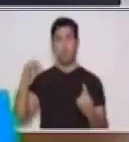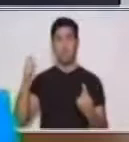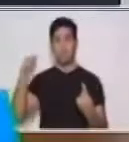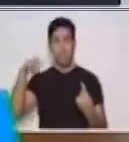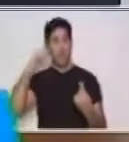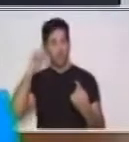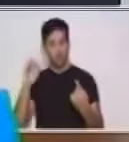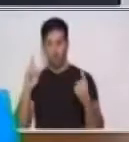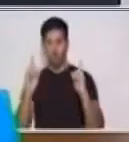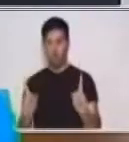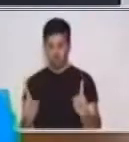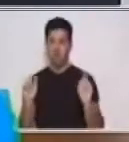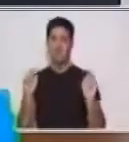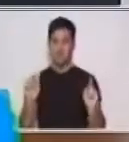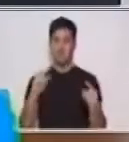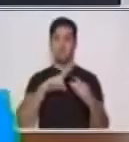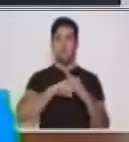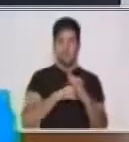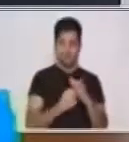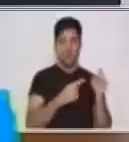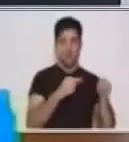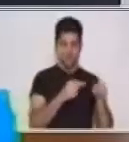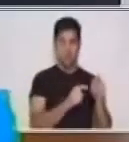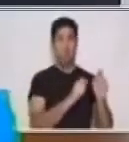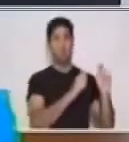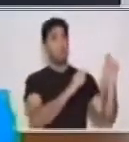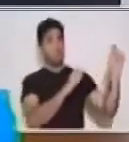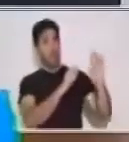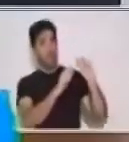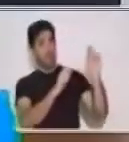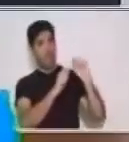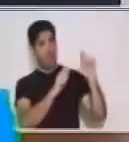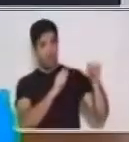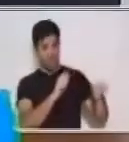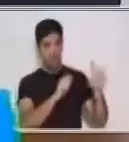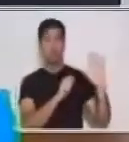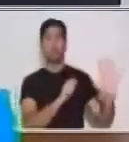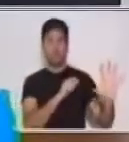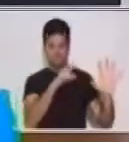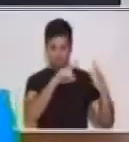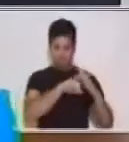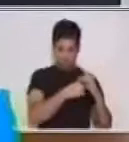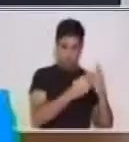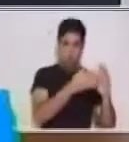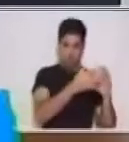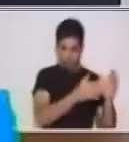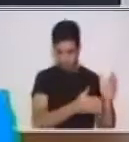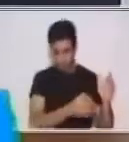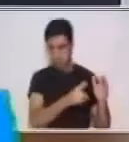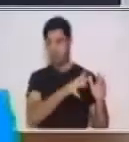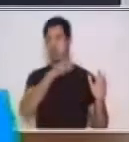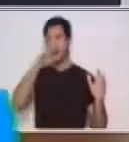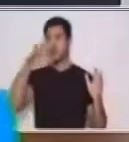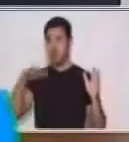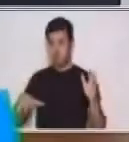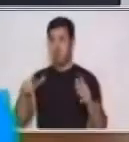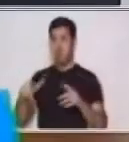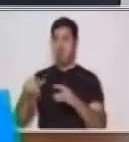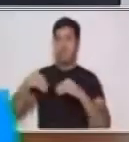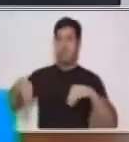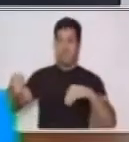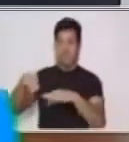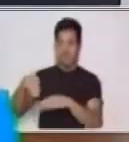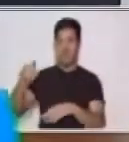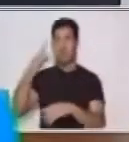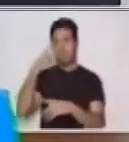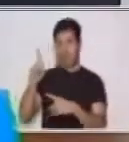barriletes y Zumpango Zacatepeques es la tierra de los barriletes, ambos del área Cachiquel. Tenemos